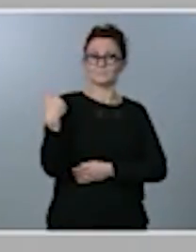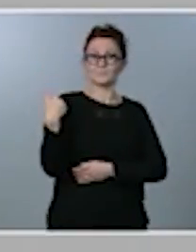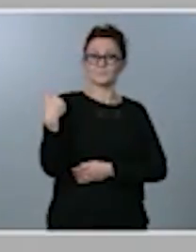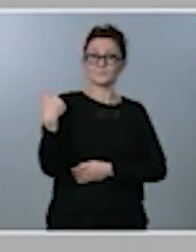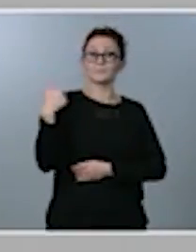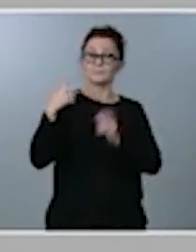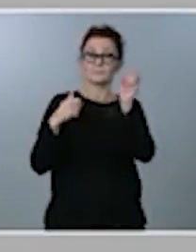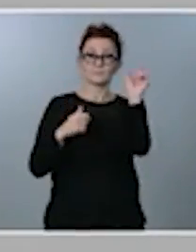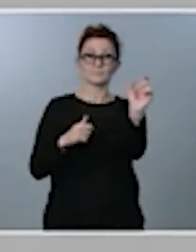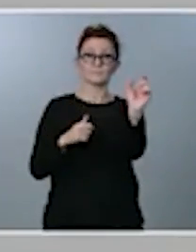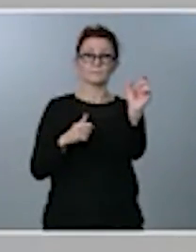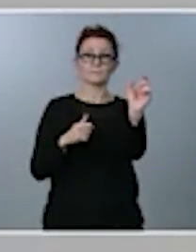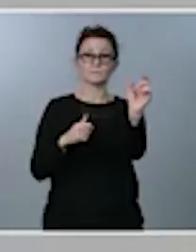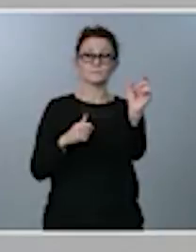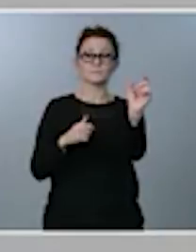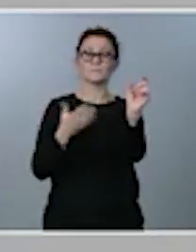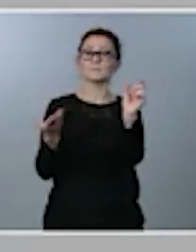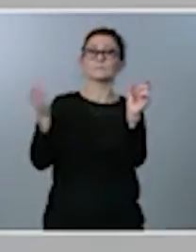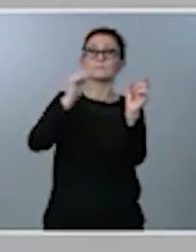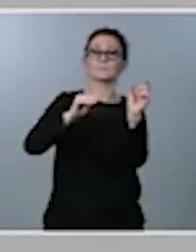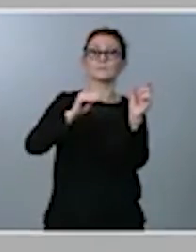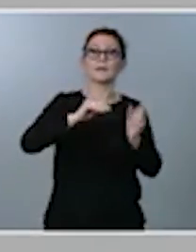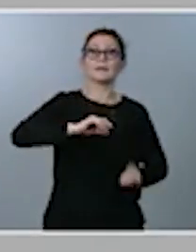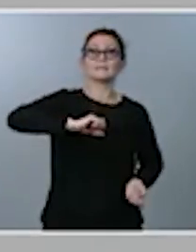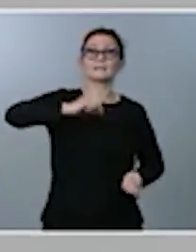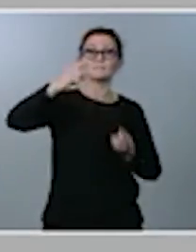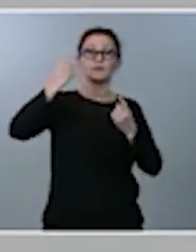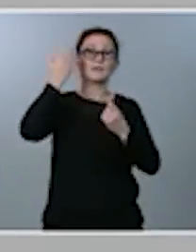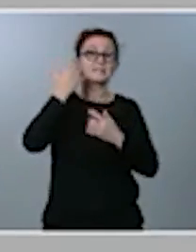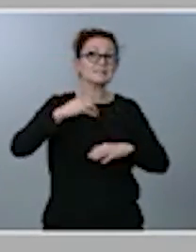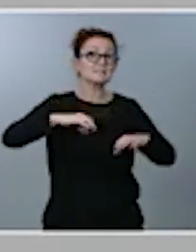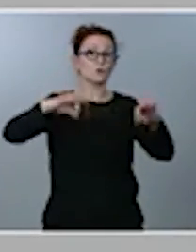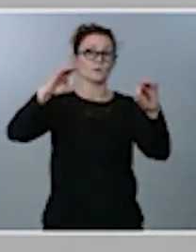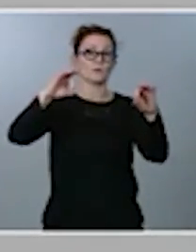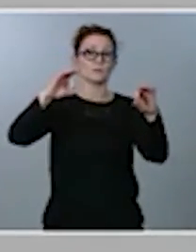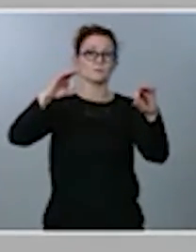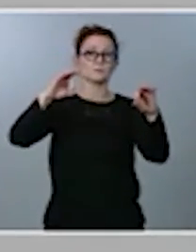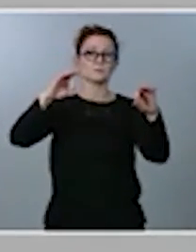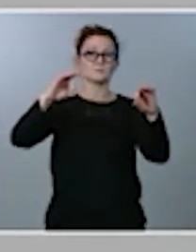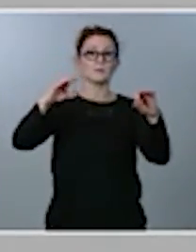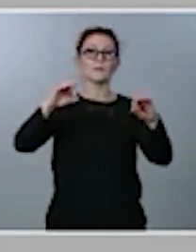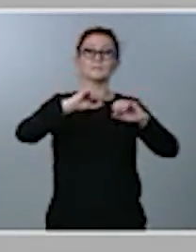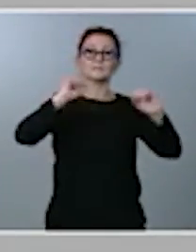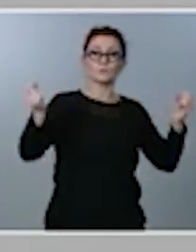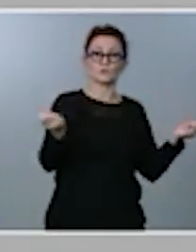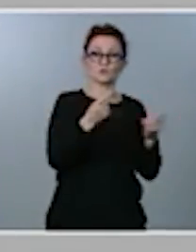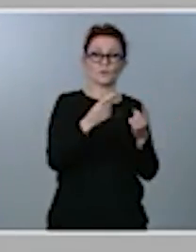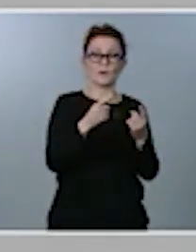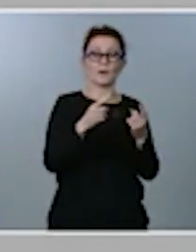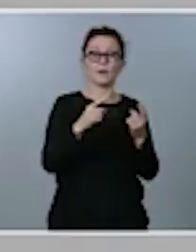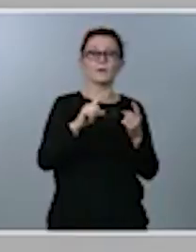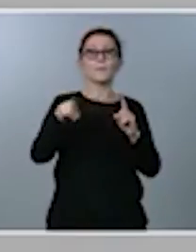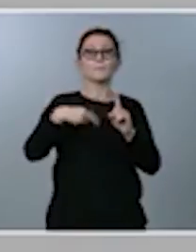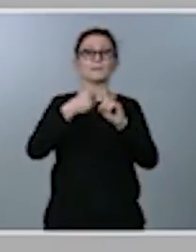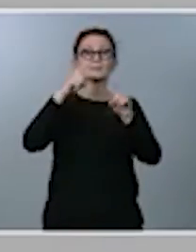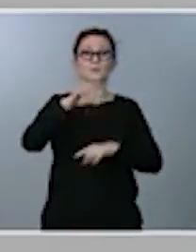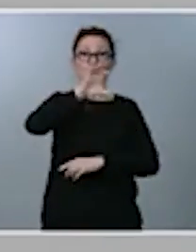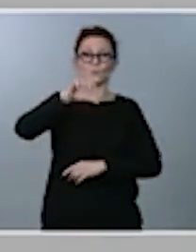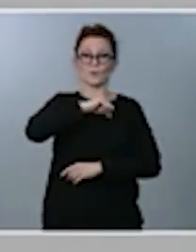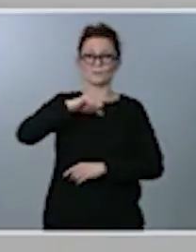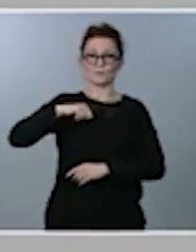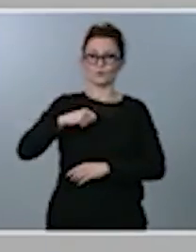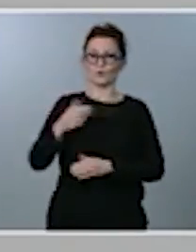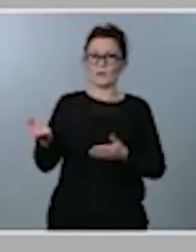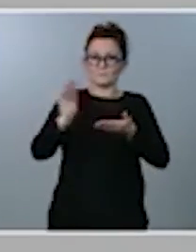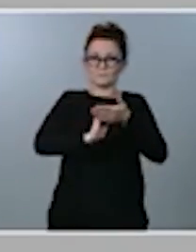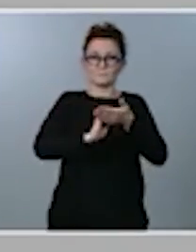incorporando las transferencias extraordinarias tanto a seguridad social como a comunidades autónomas. Por tanto,